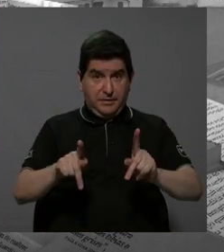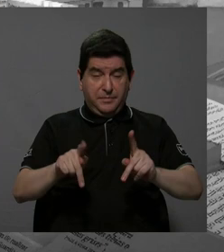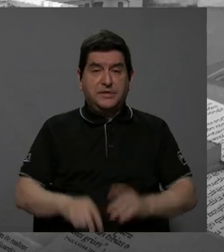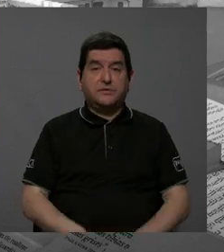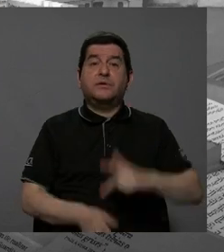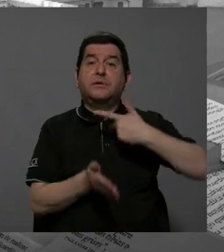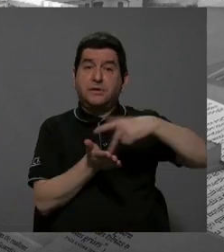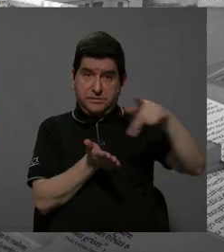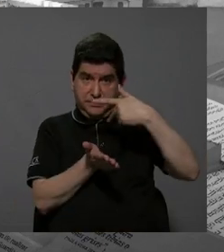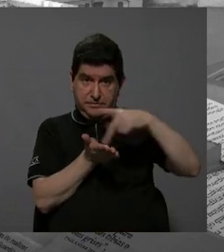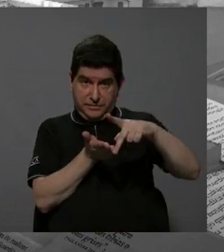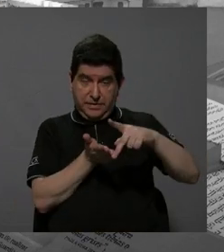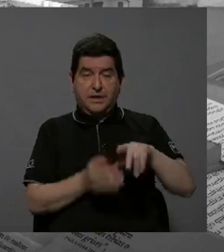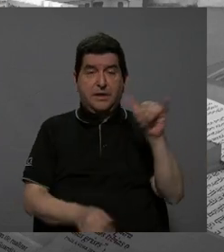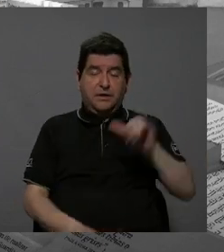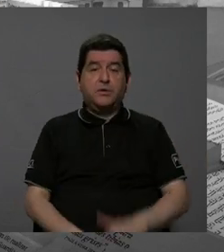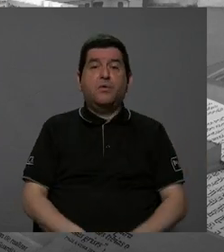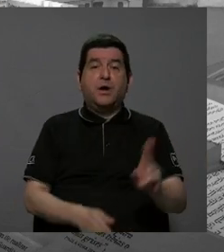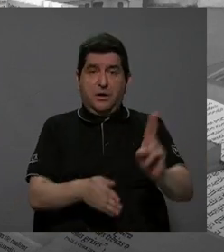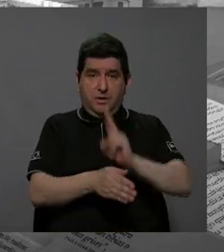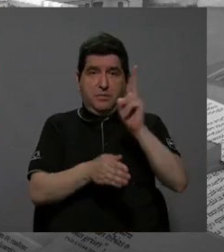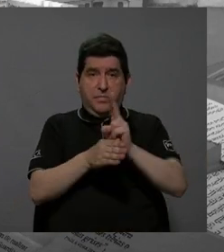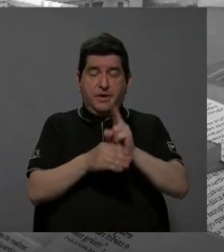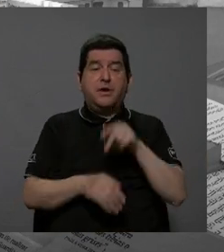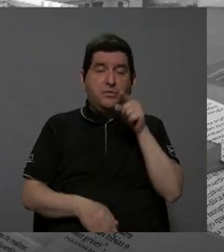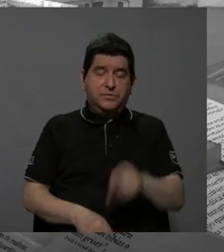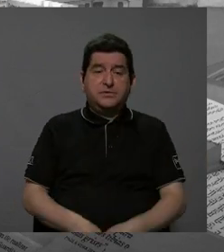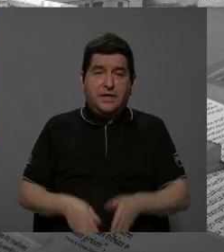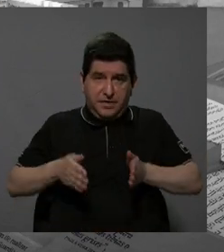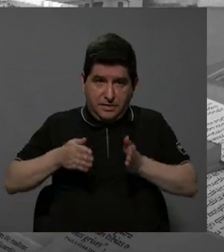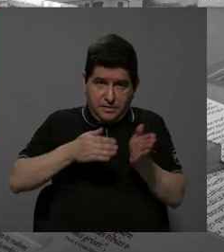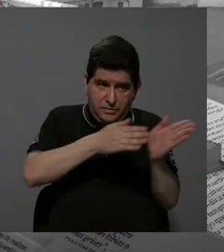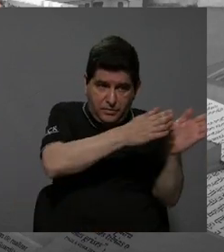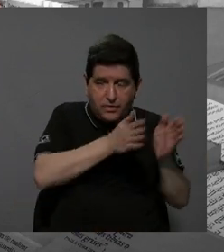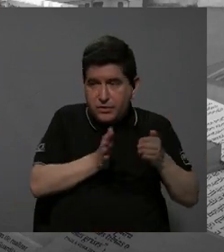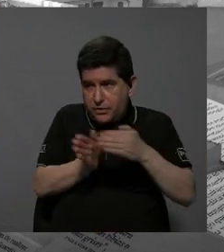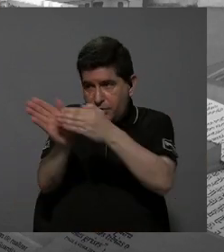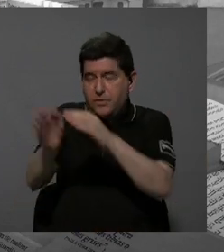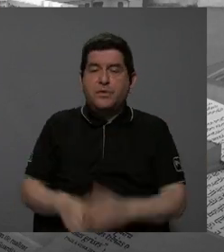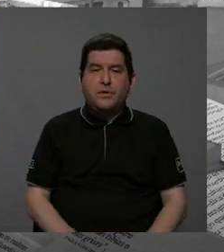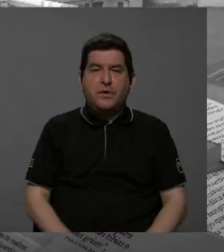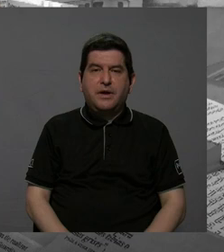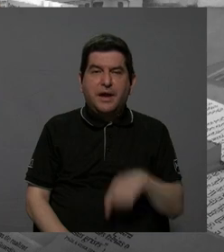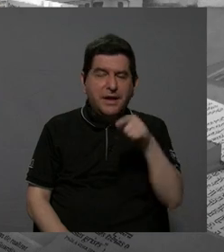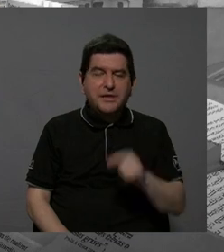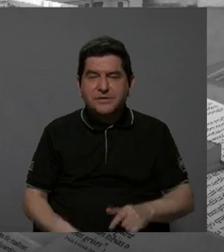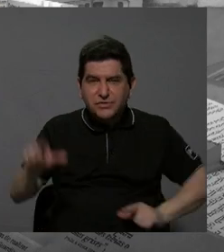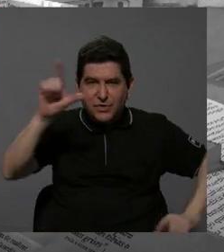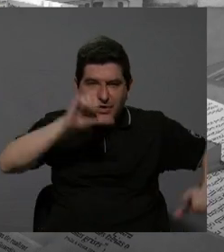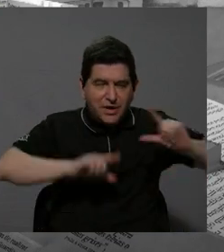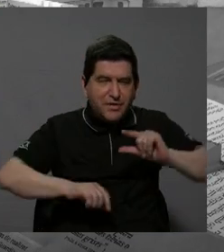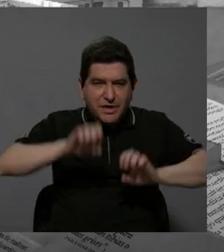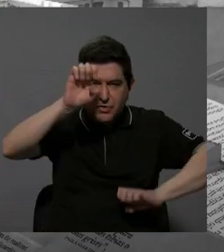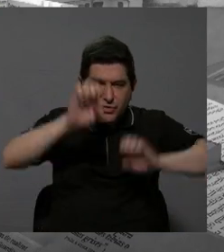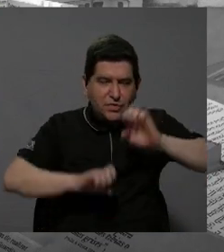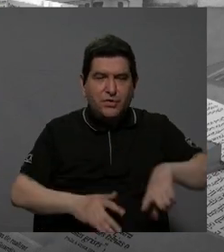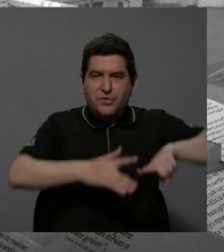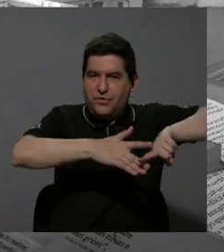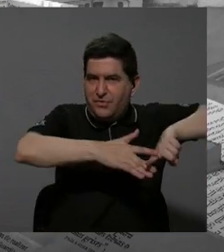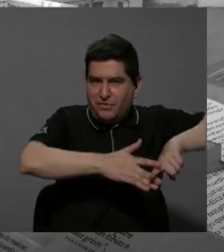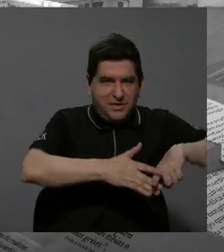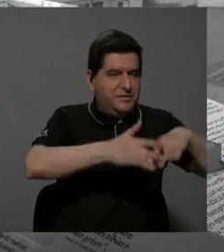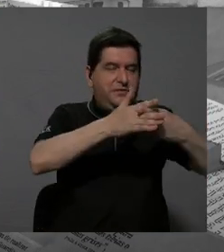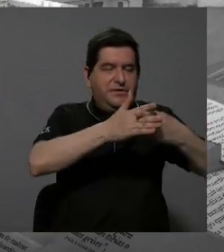pagando también para transitar por esas radiales. Es uno de los elementos que el ANAMI viene evaluando prácticamente desde la puesta en